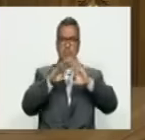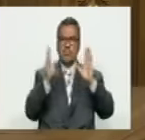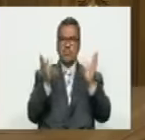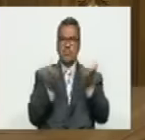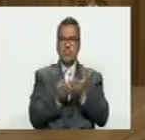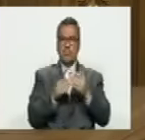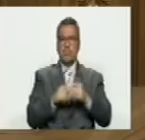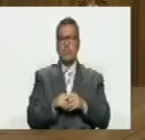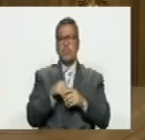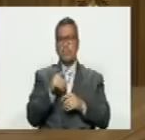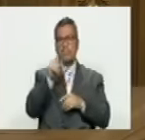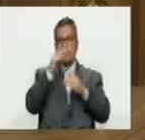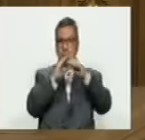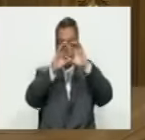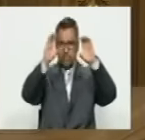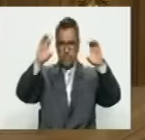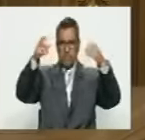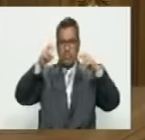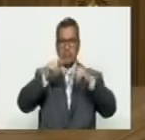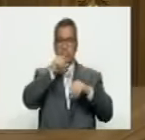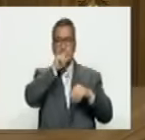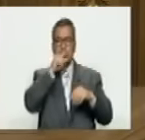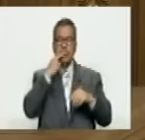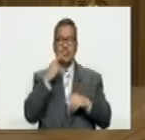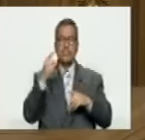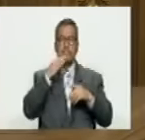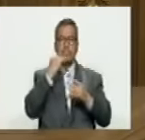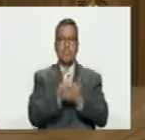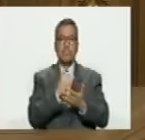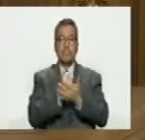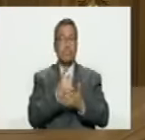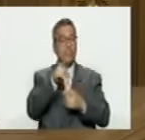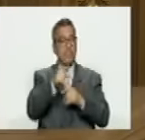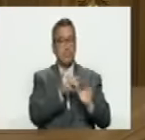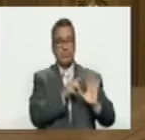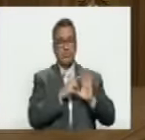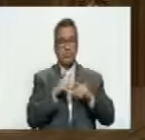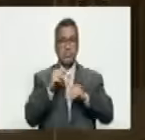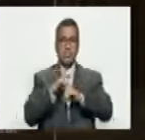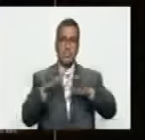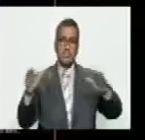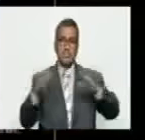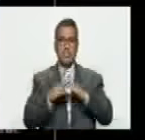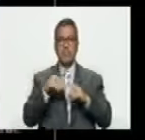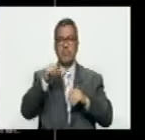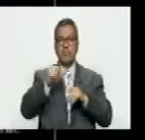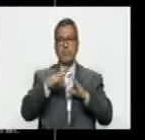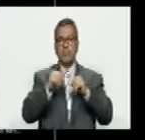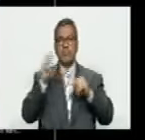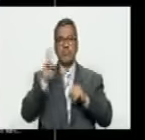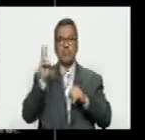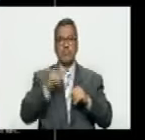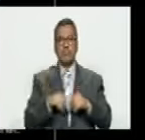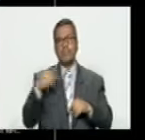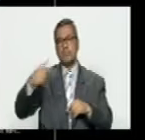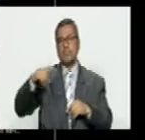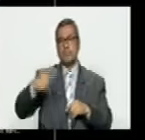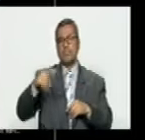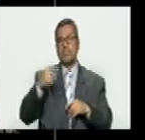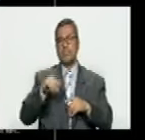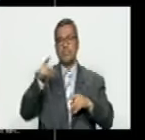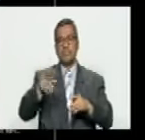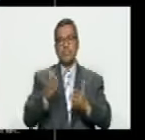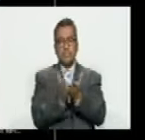Fukuyama en la primera arriba en un tweet diciendo evidencia de fraude masivo en Venezuela es alta vista en el de la esquina izquierda ven los